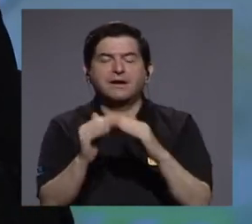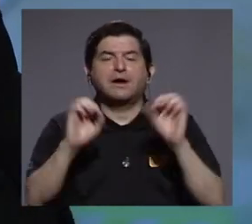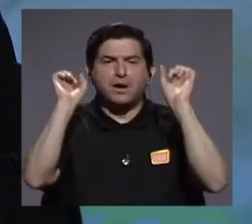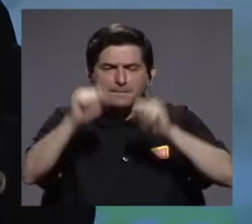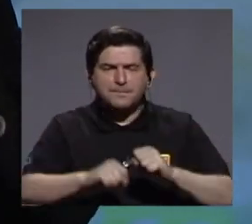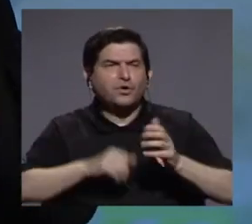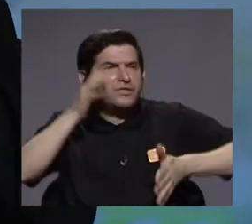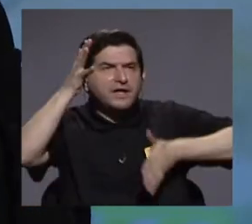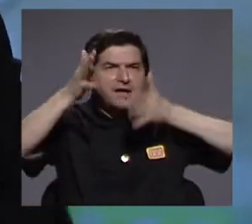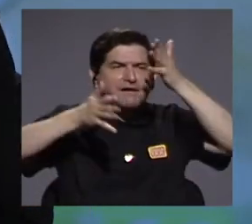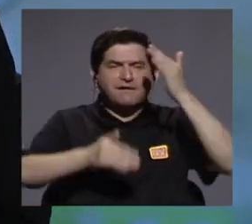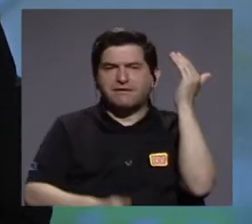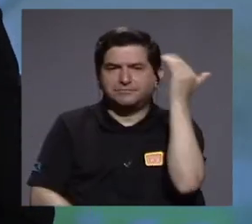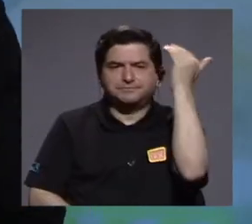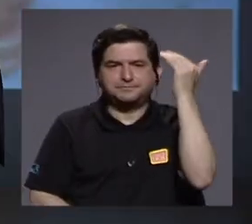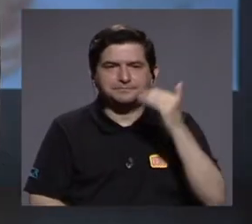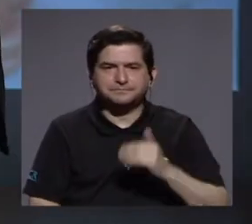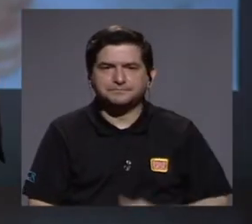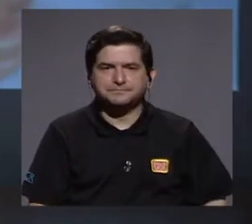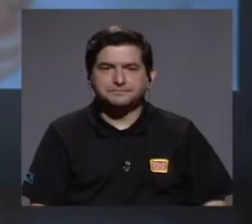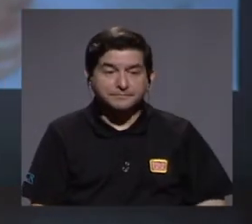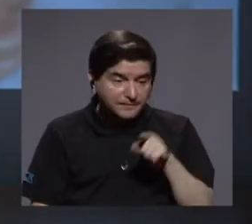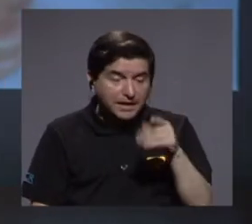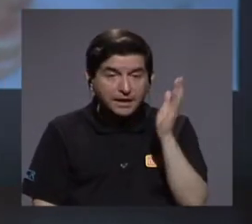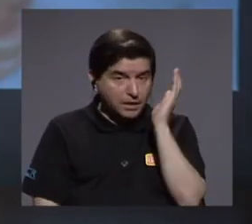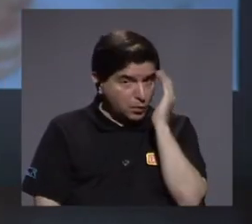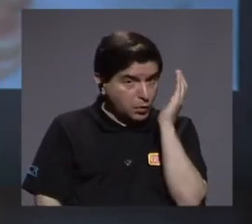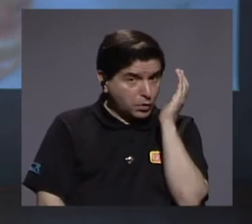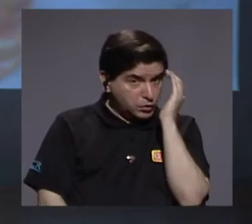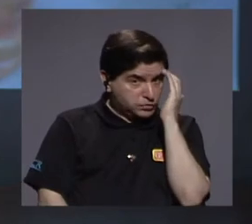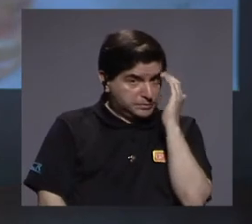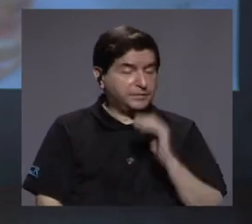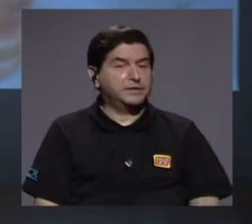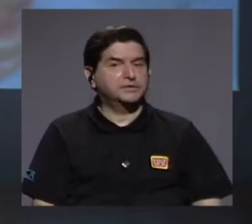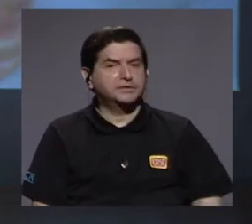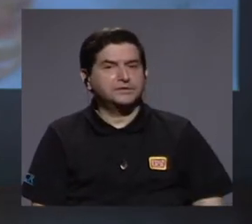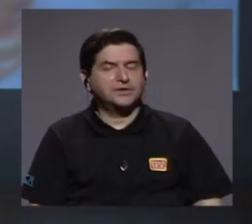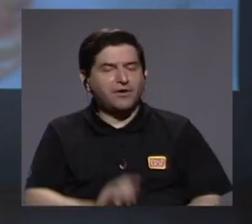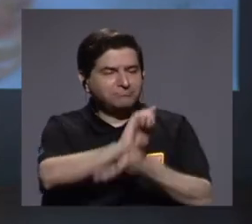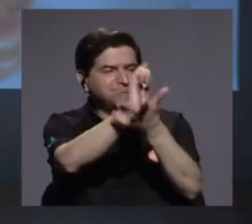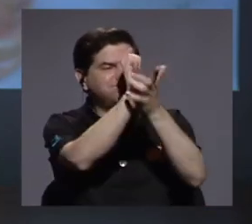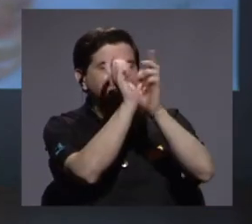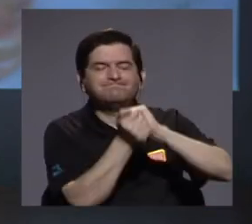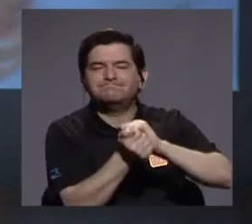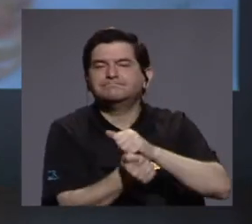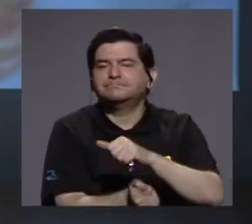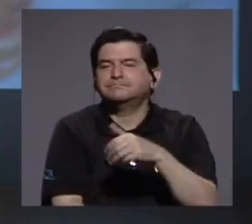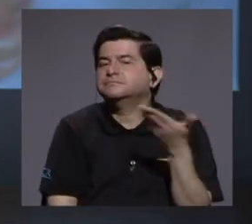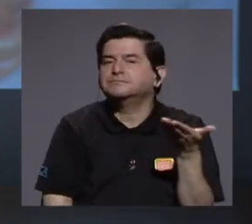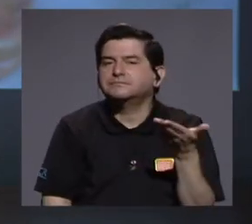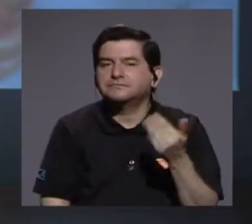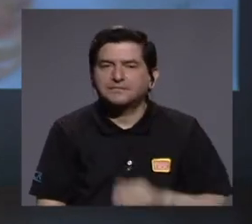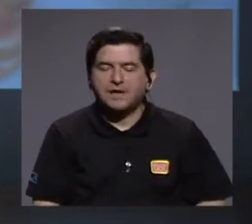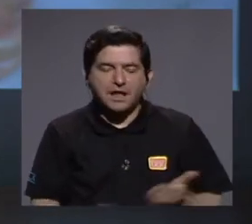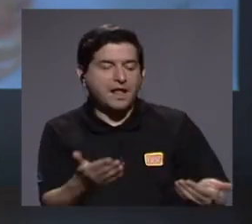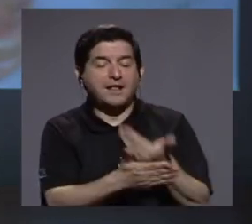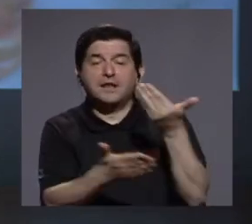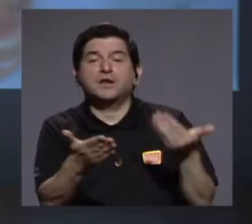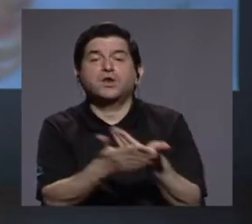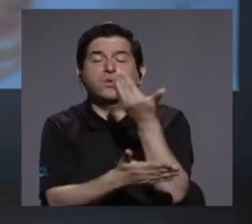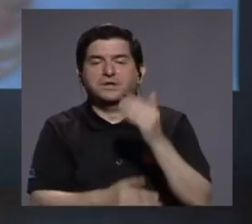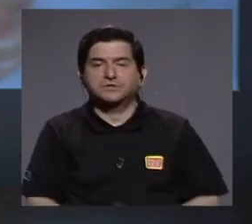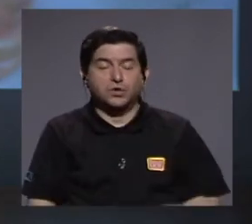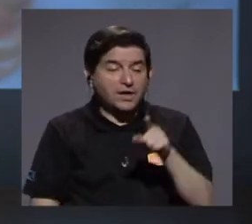poder crear conocimiento. Y ese conocimiento sin duda se traduce en innovación.